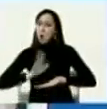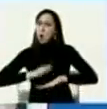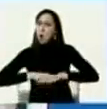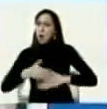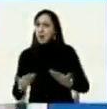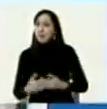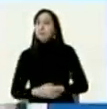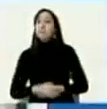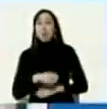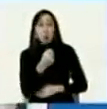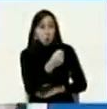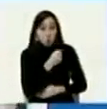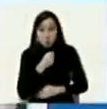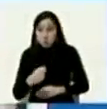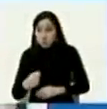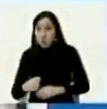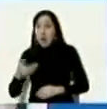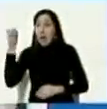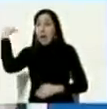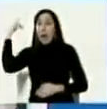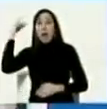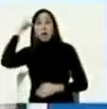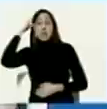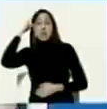hacer esta rueda de prensa la última que hicimos